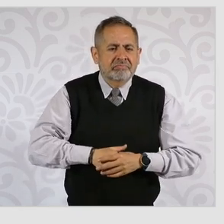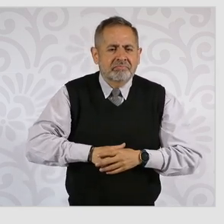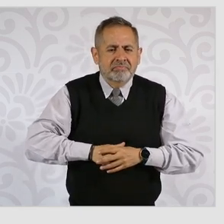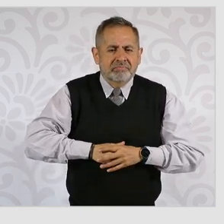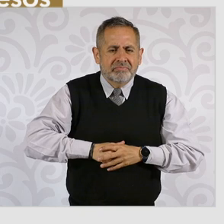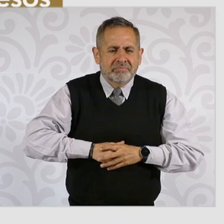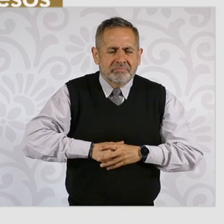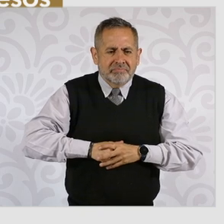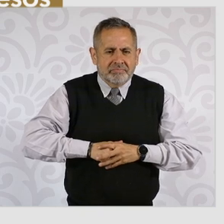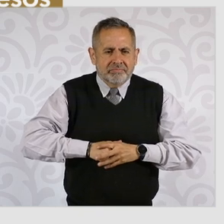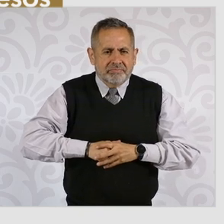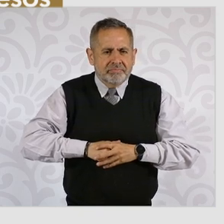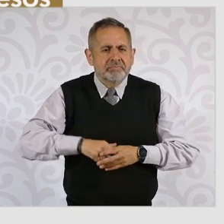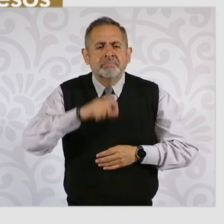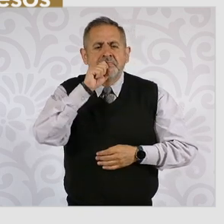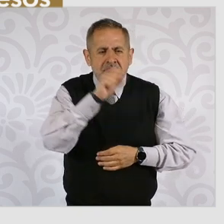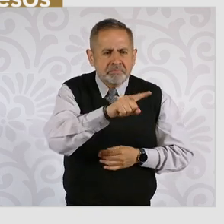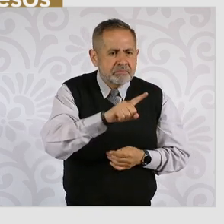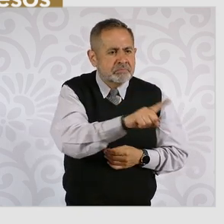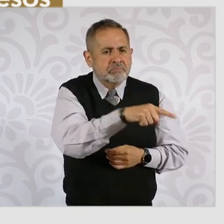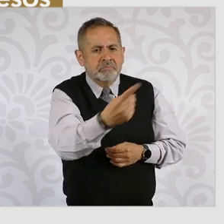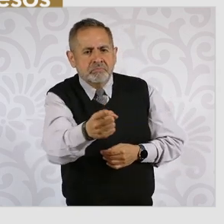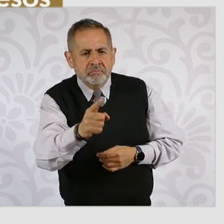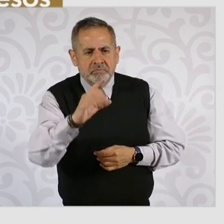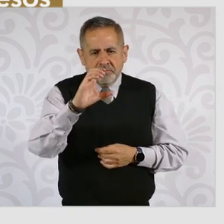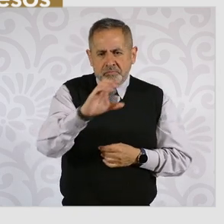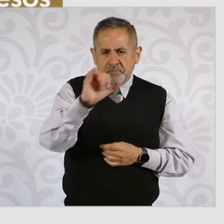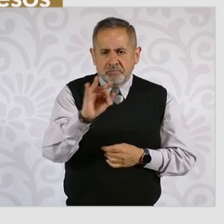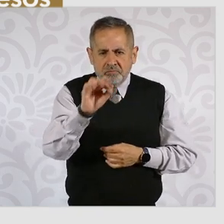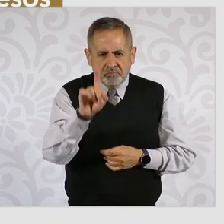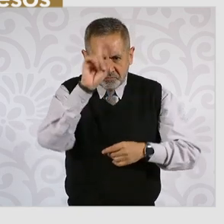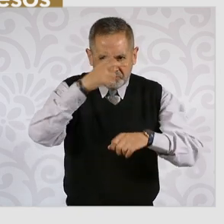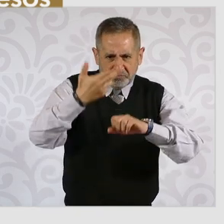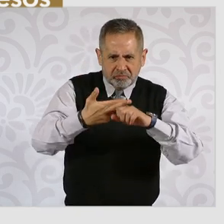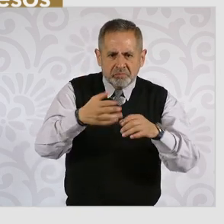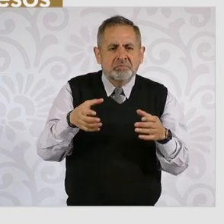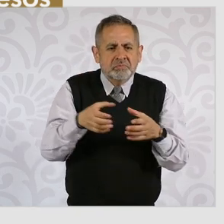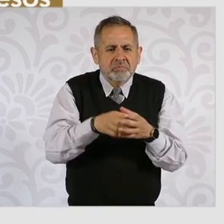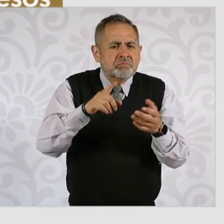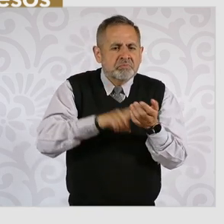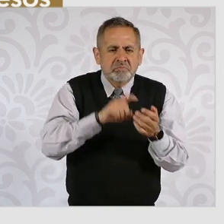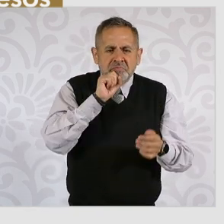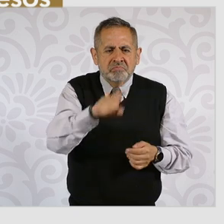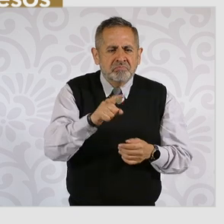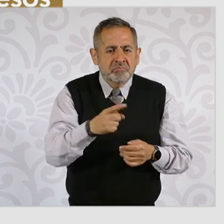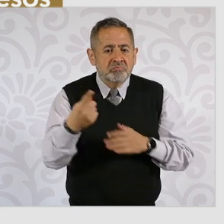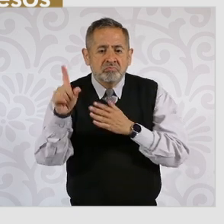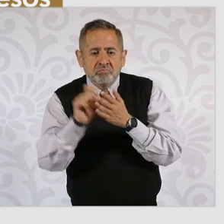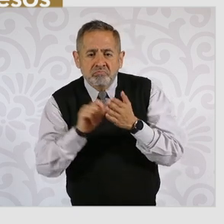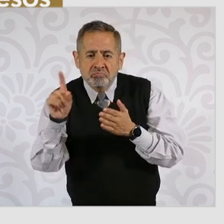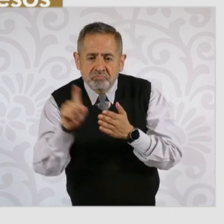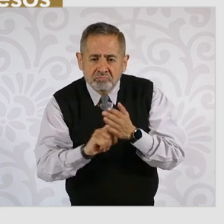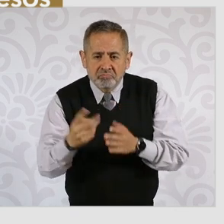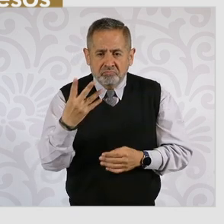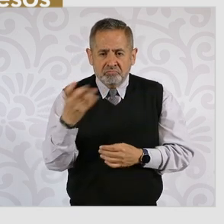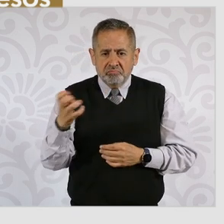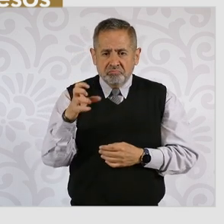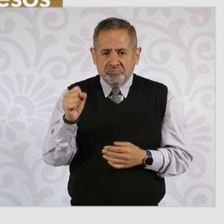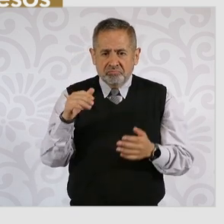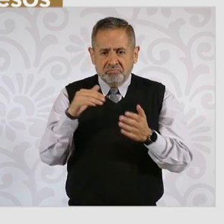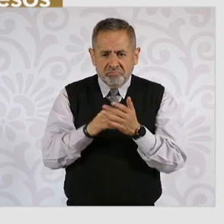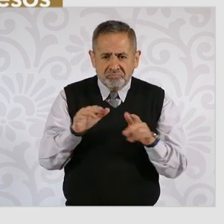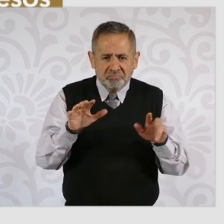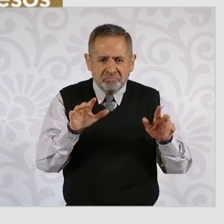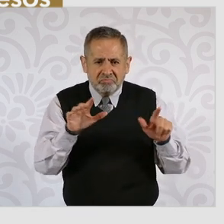el salario de un consejero de la Judicatura que tiene un salario mensual de cuatrocientos sesenta mil